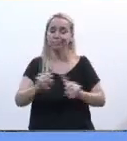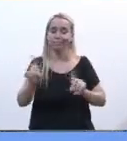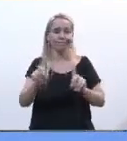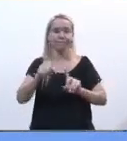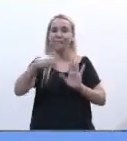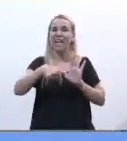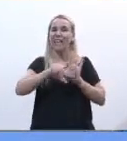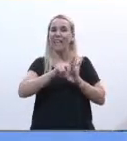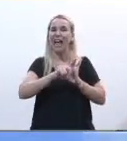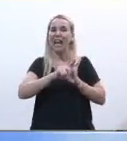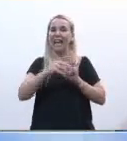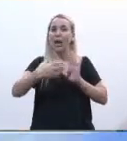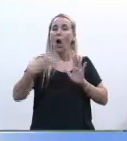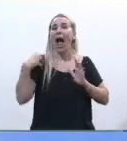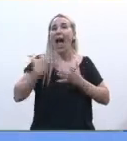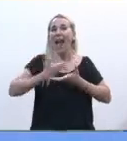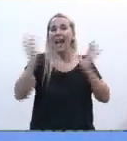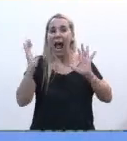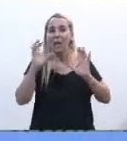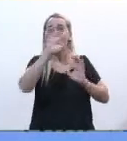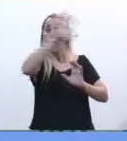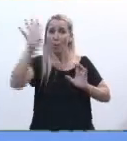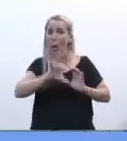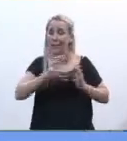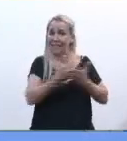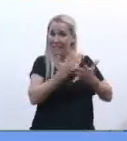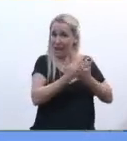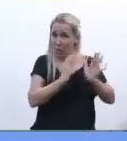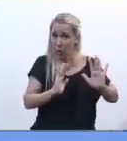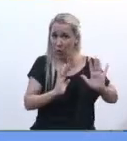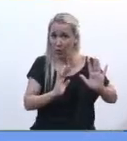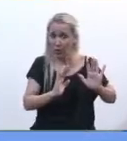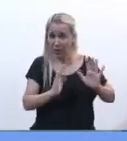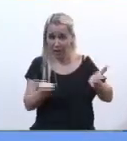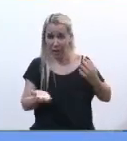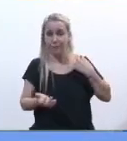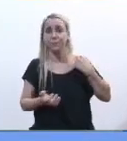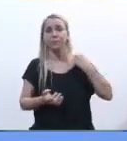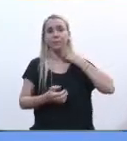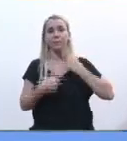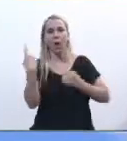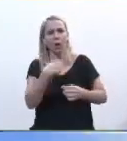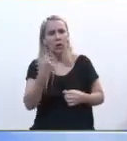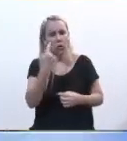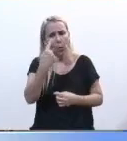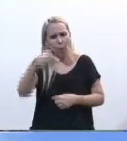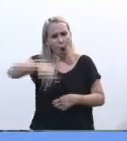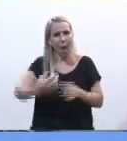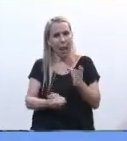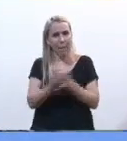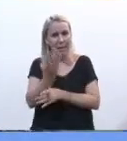orden público que las provincias no sienten no hace falta escribir que es de orden público lo que vimos esta mañana